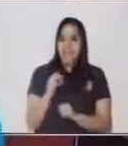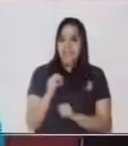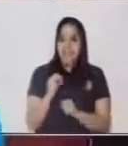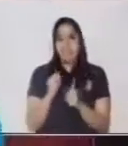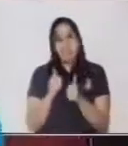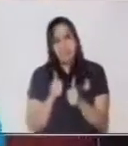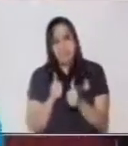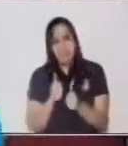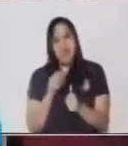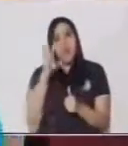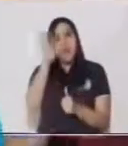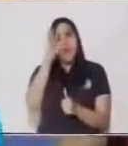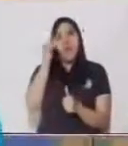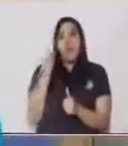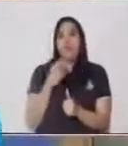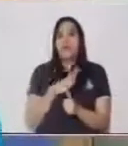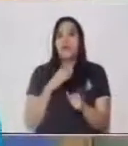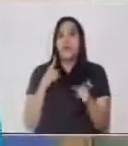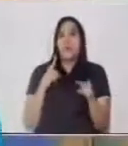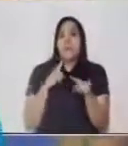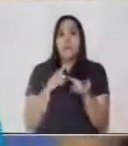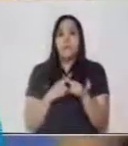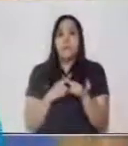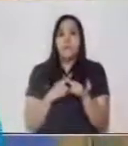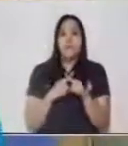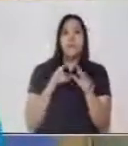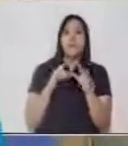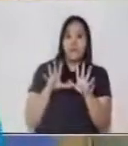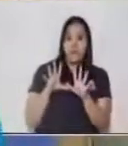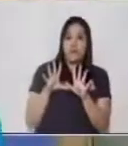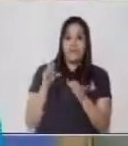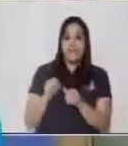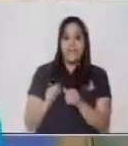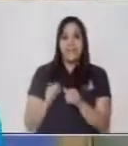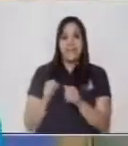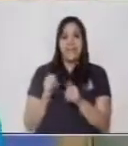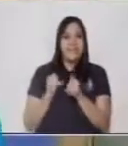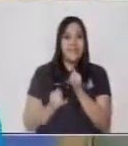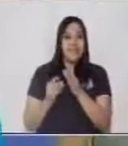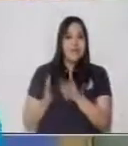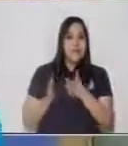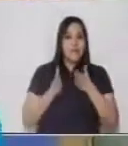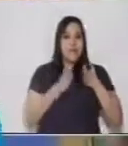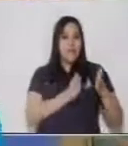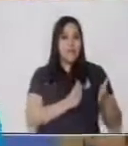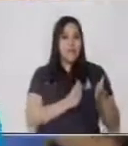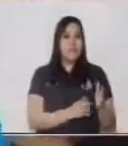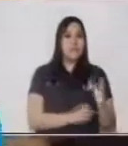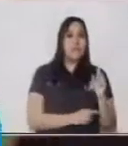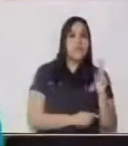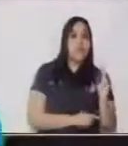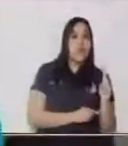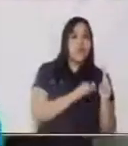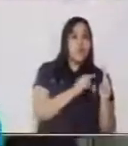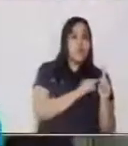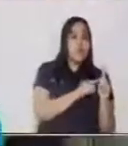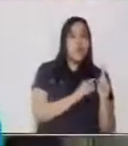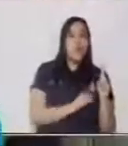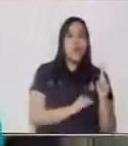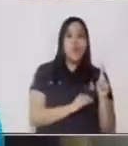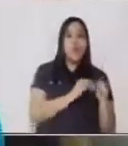debemos multiplicar por 10. Y por último, el 1 en las